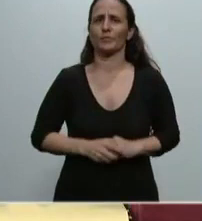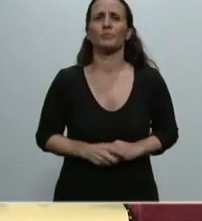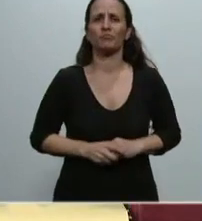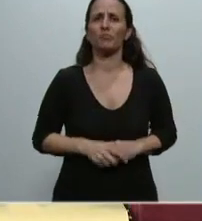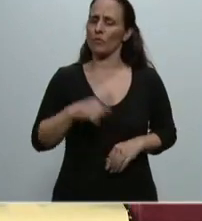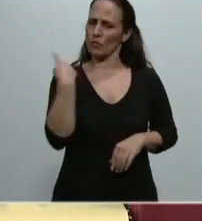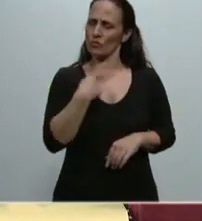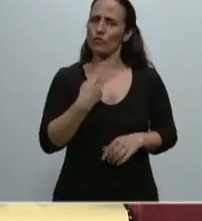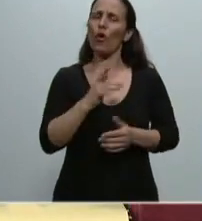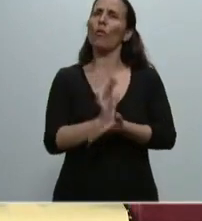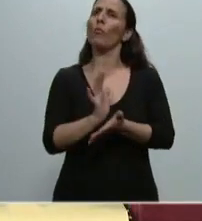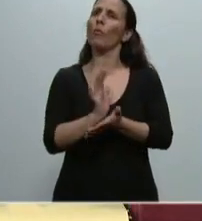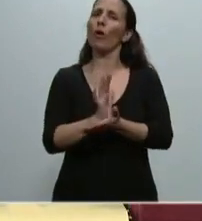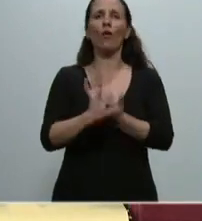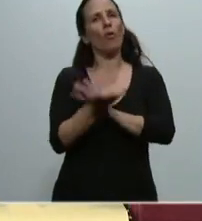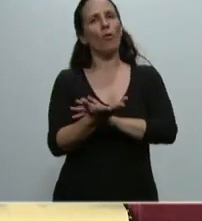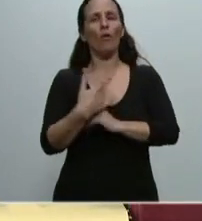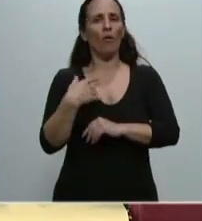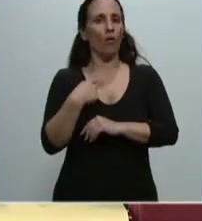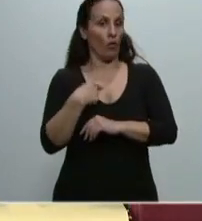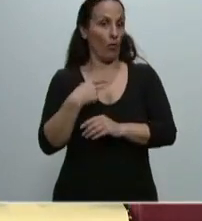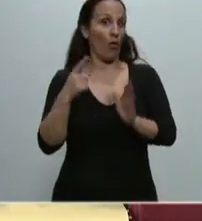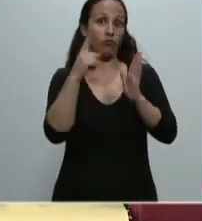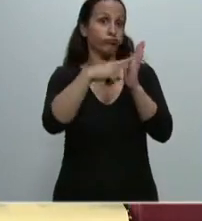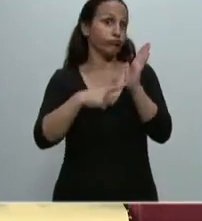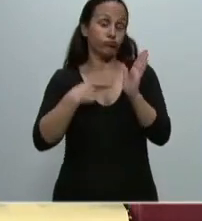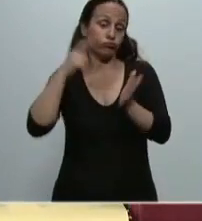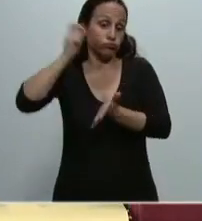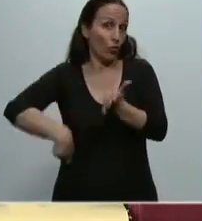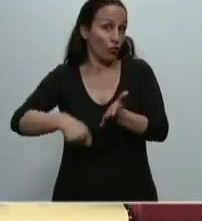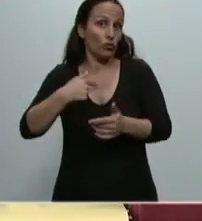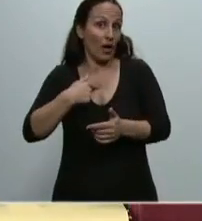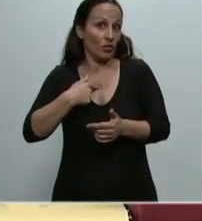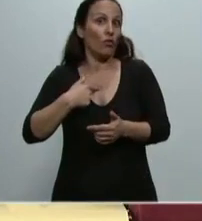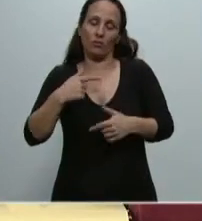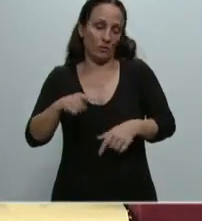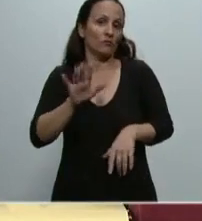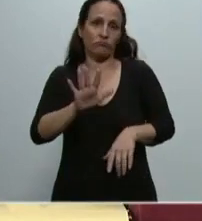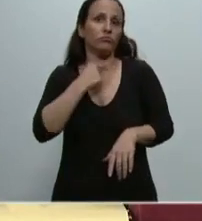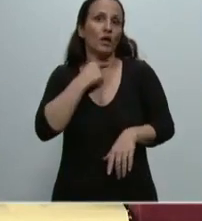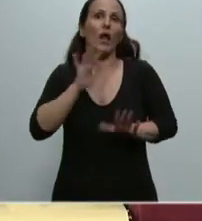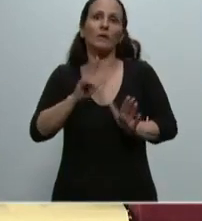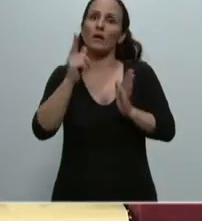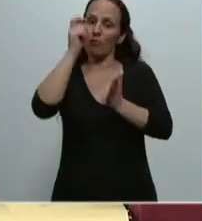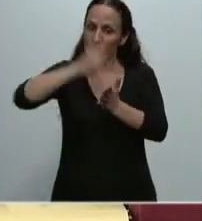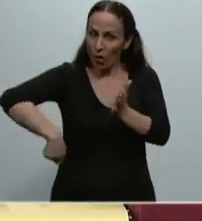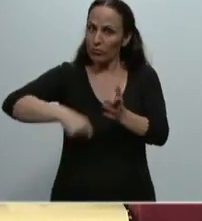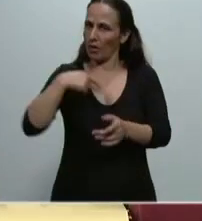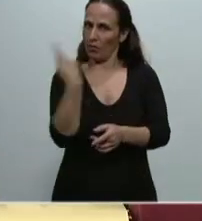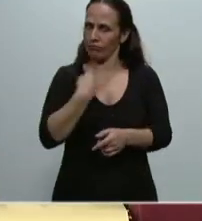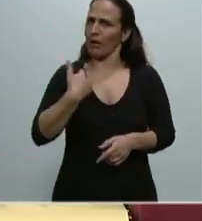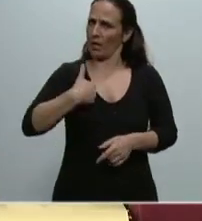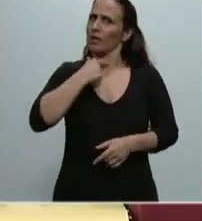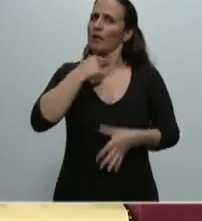Debemos ser esclavos y siervos de nuestros propios contratos. Y esto es lo que quiere la Argentina, cumplir con los contratos